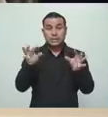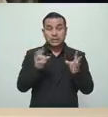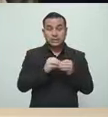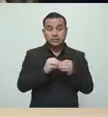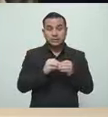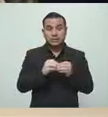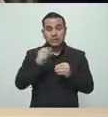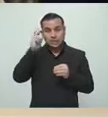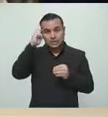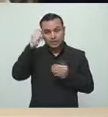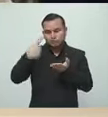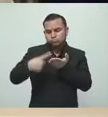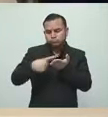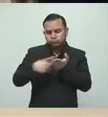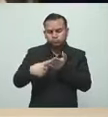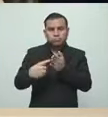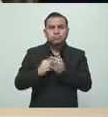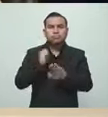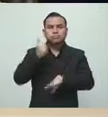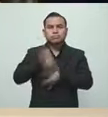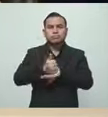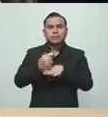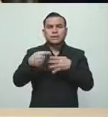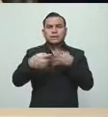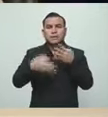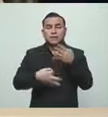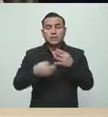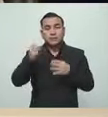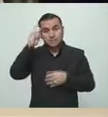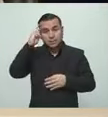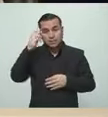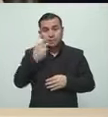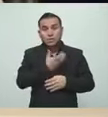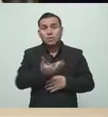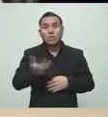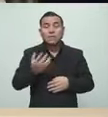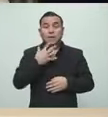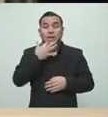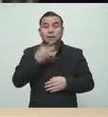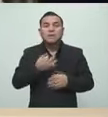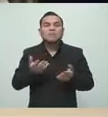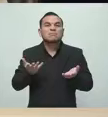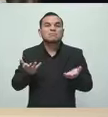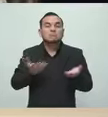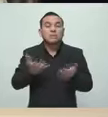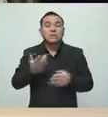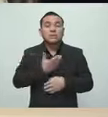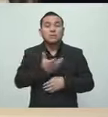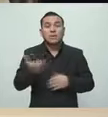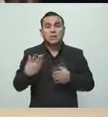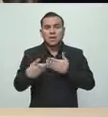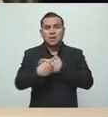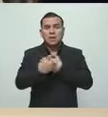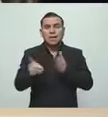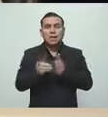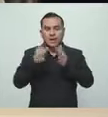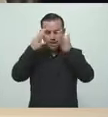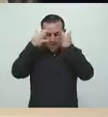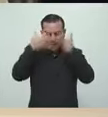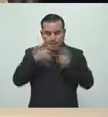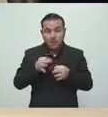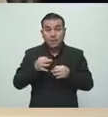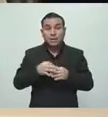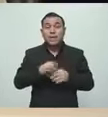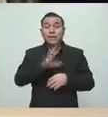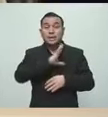no nos metemos. Al final son 84 diputados electos popularmente que son los que toman la decisión y eso lo hacen